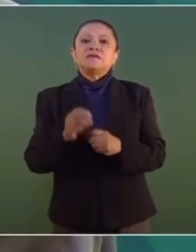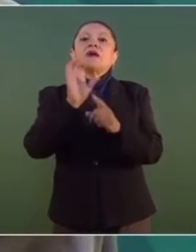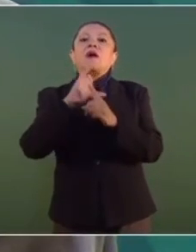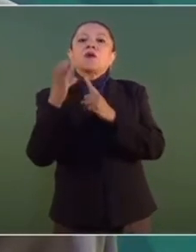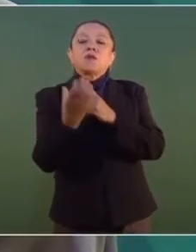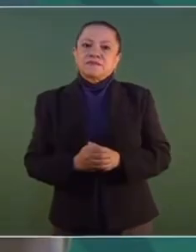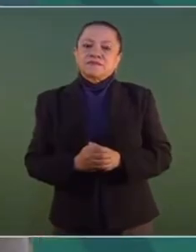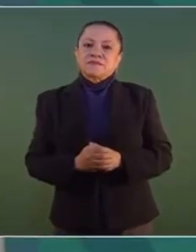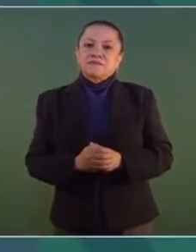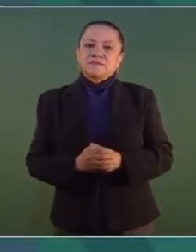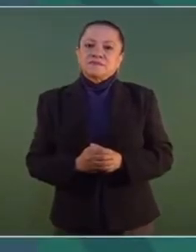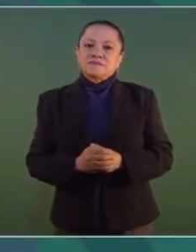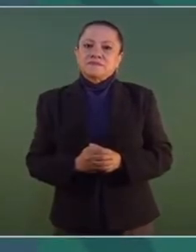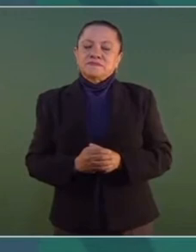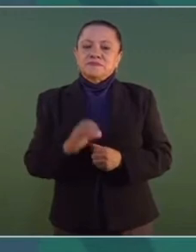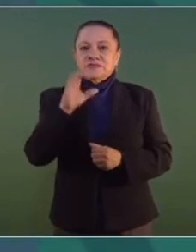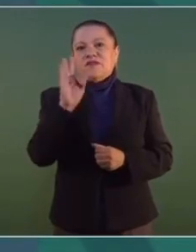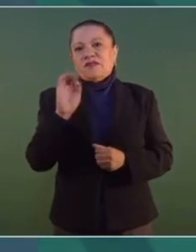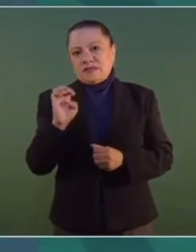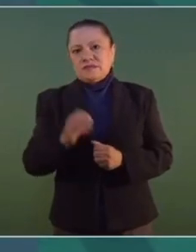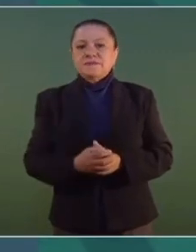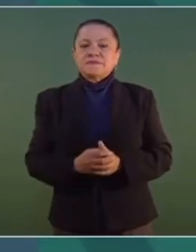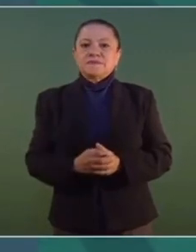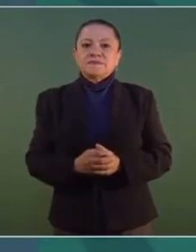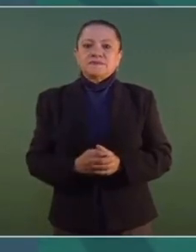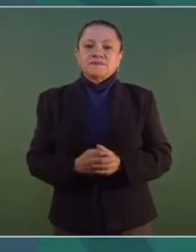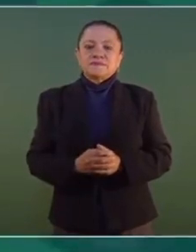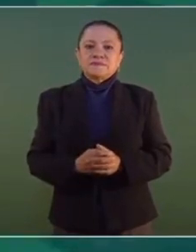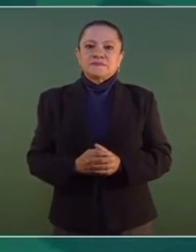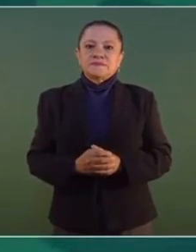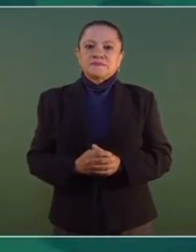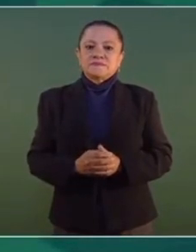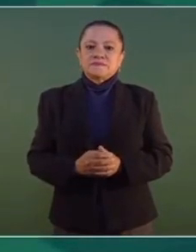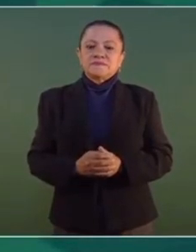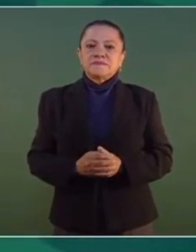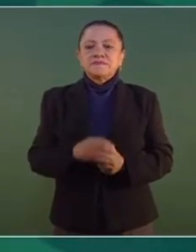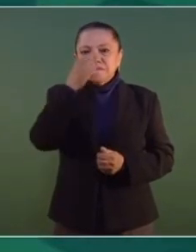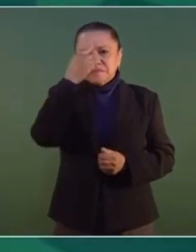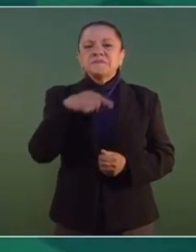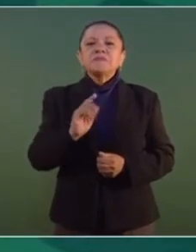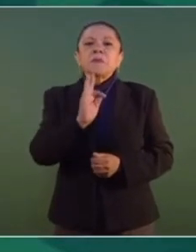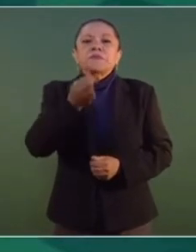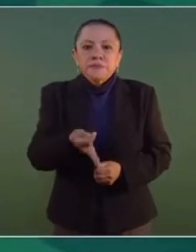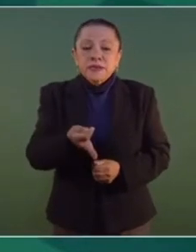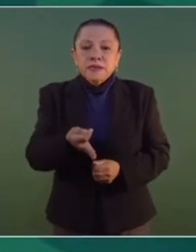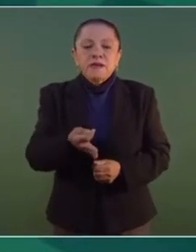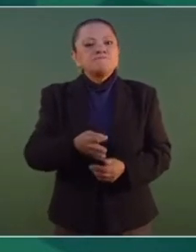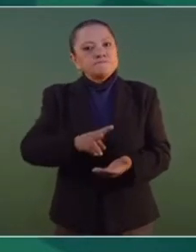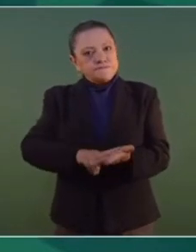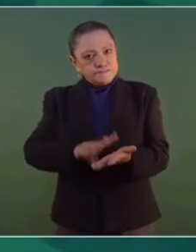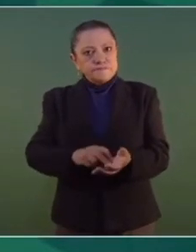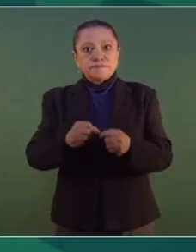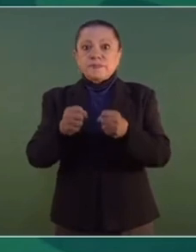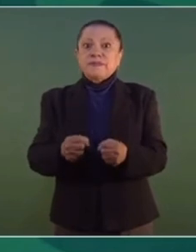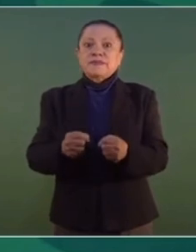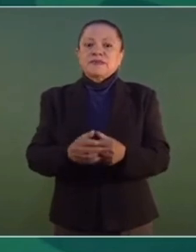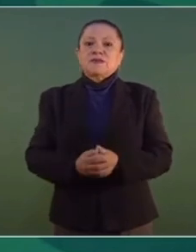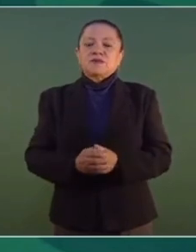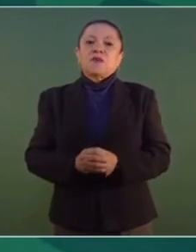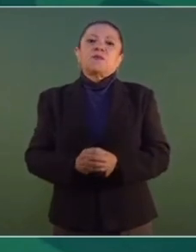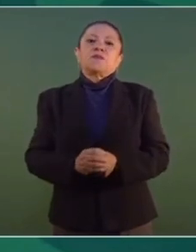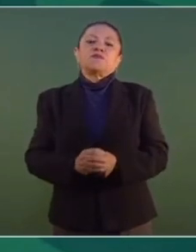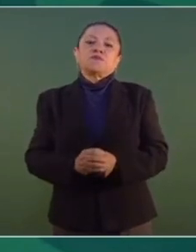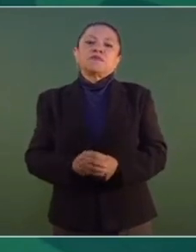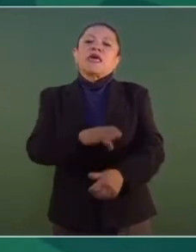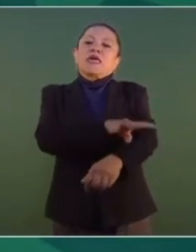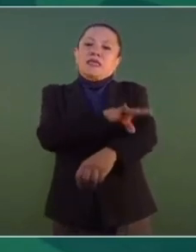Federal de Electricidad con el propósito de que se garantice la energía